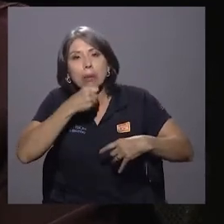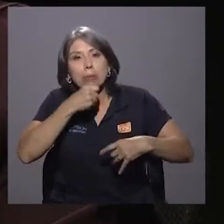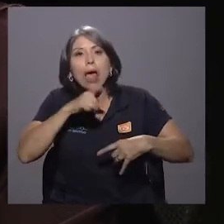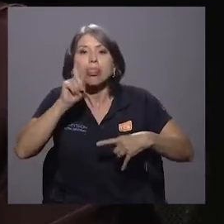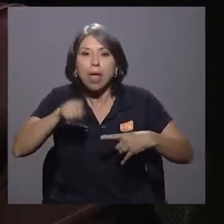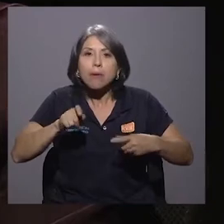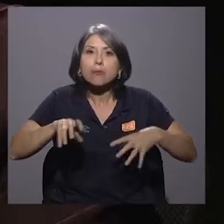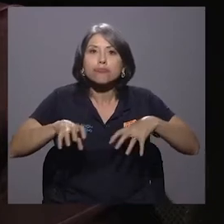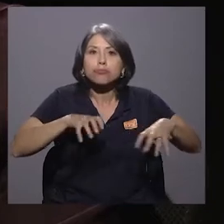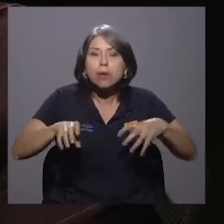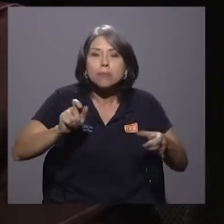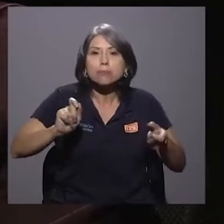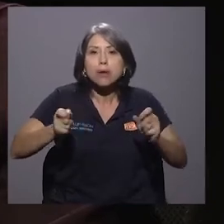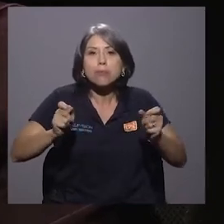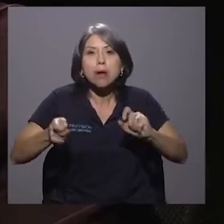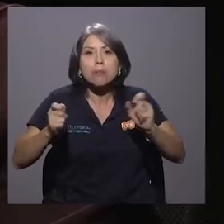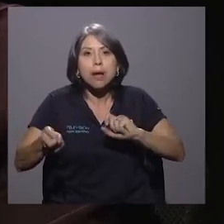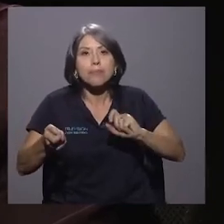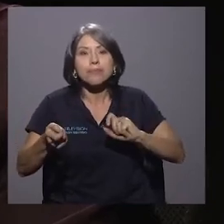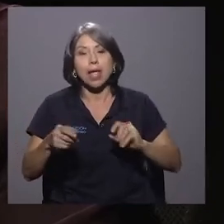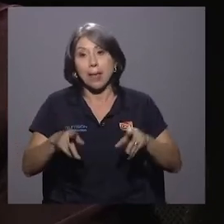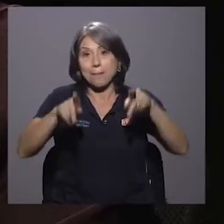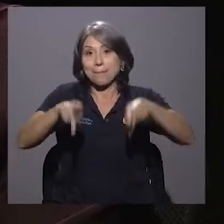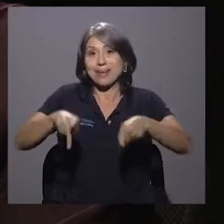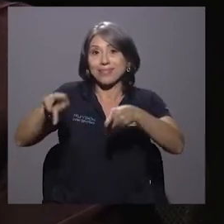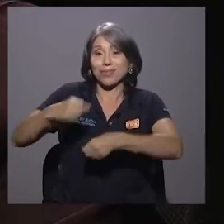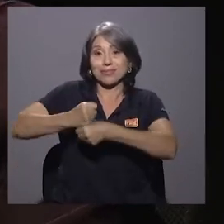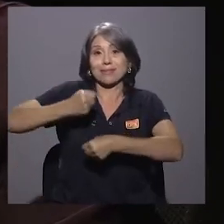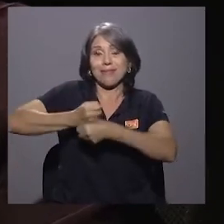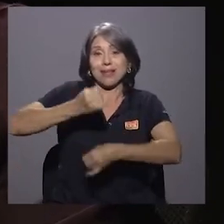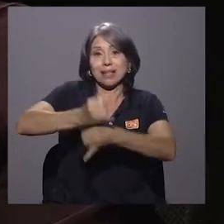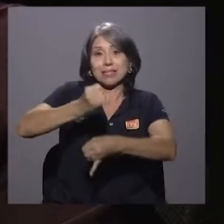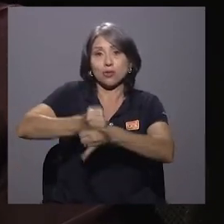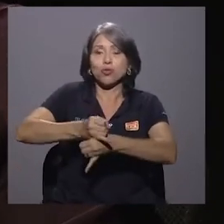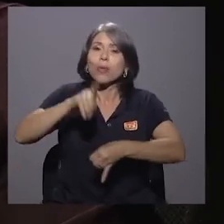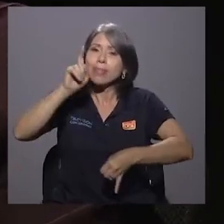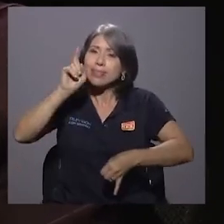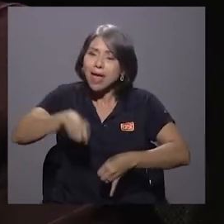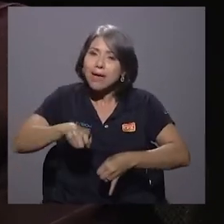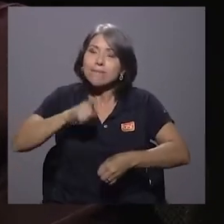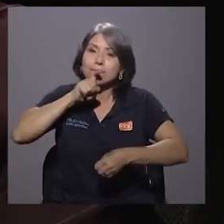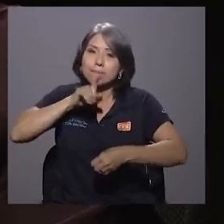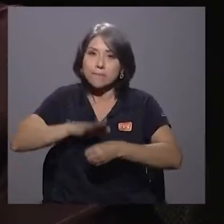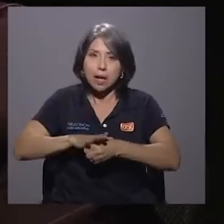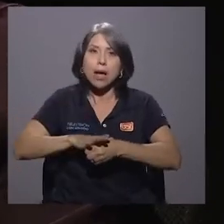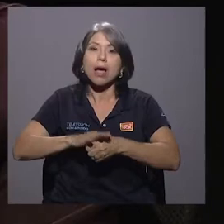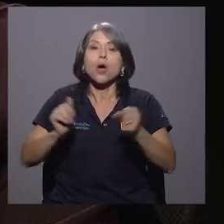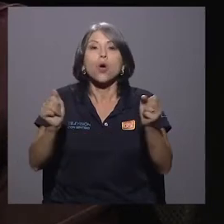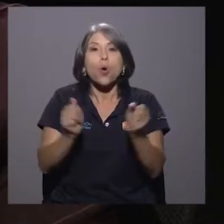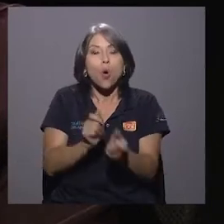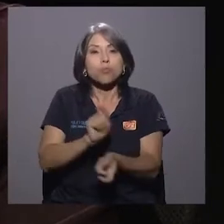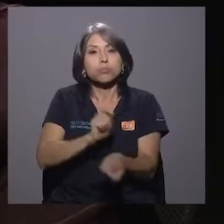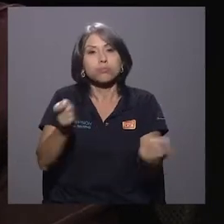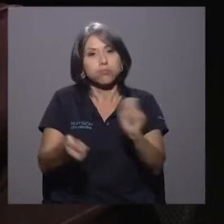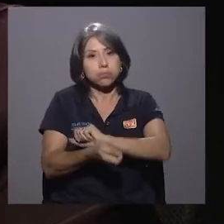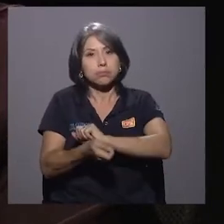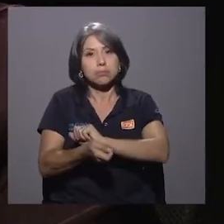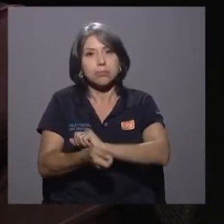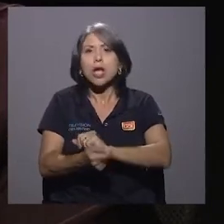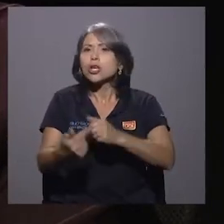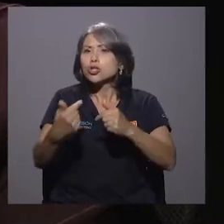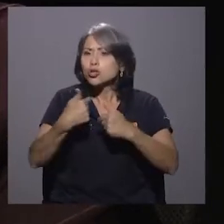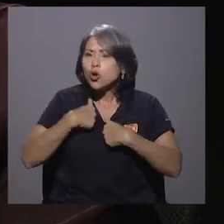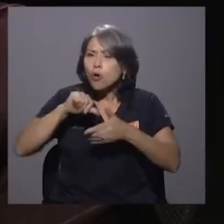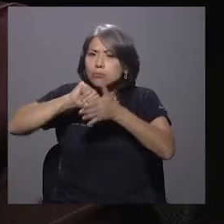El personal docente, el personal, perdón, de la institución tiene que estar comprometido con un cambio. Yo he sido muy